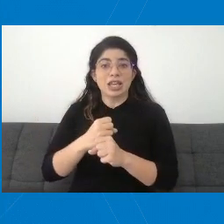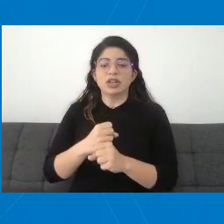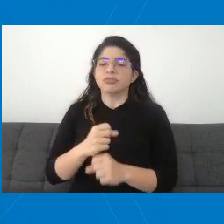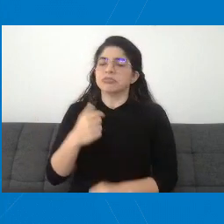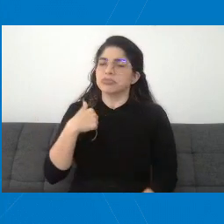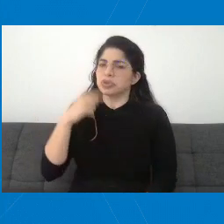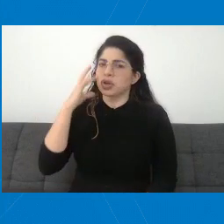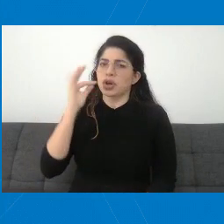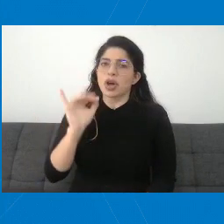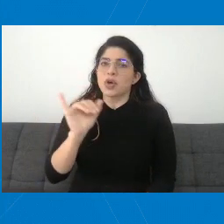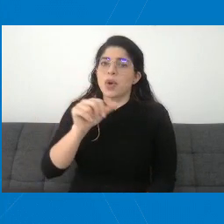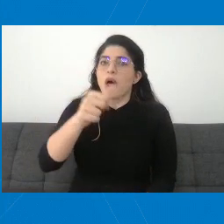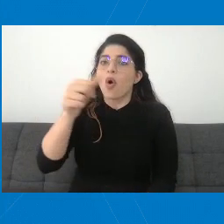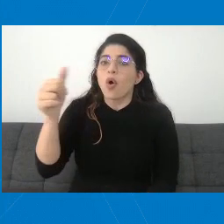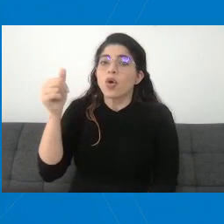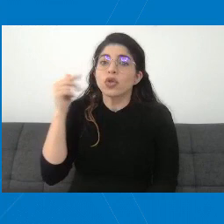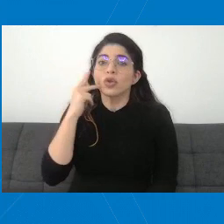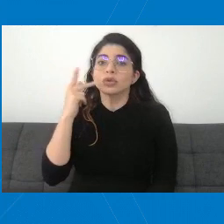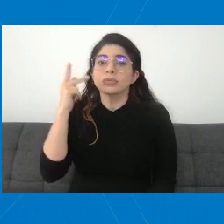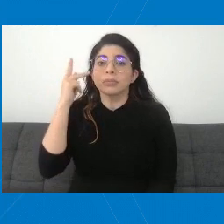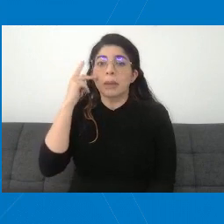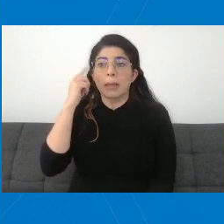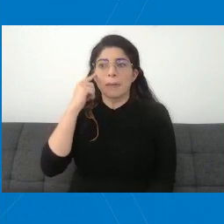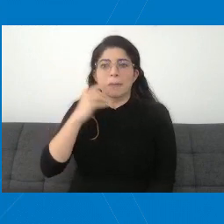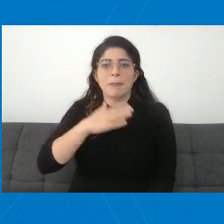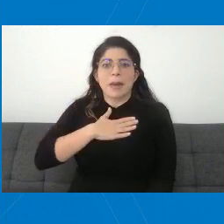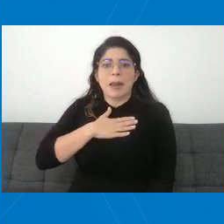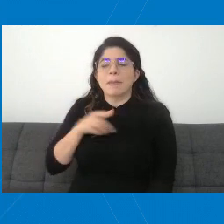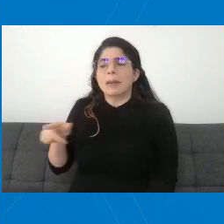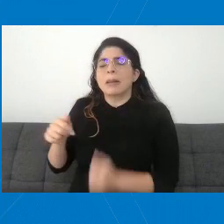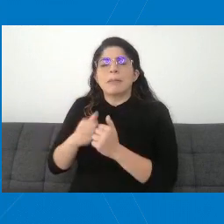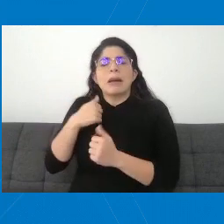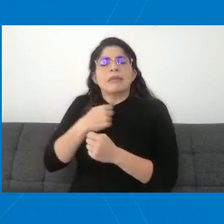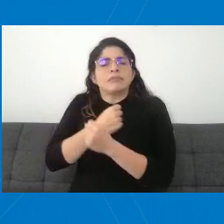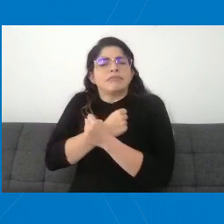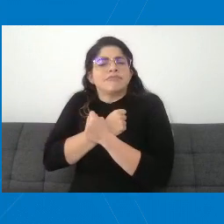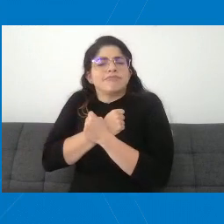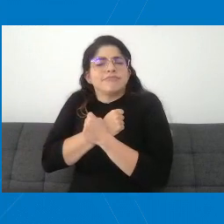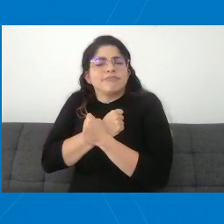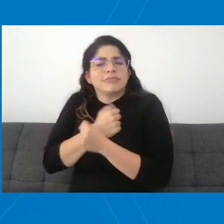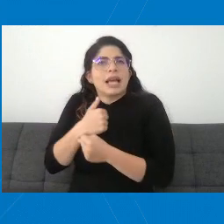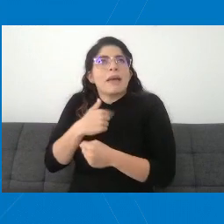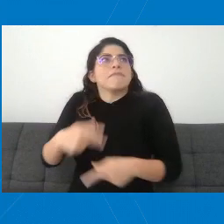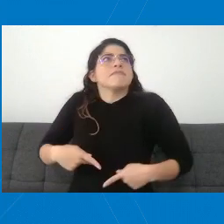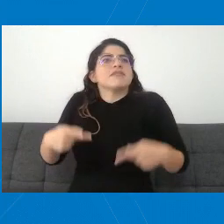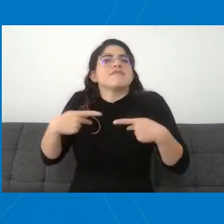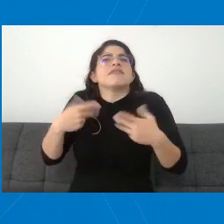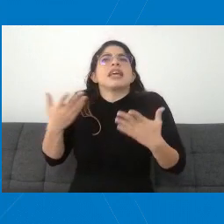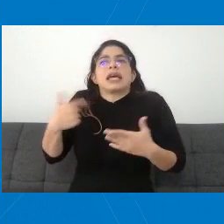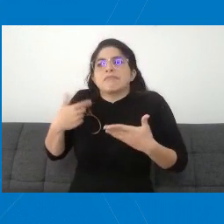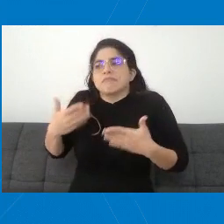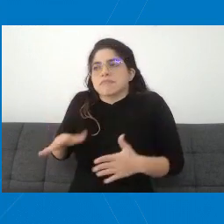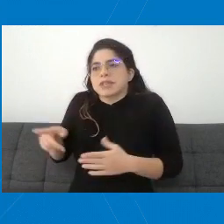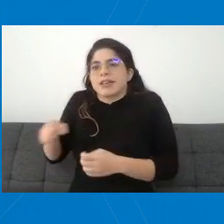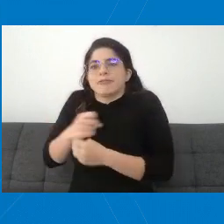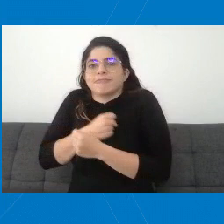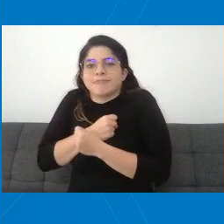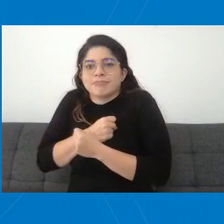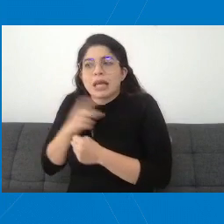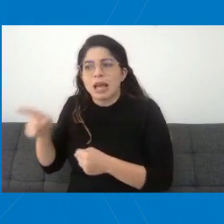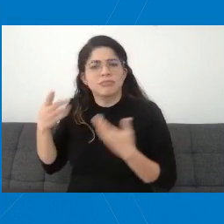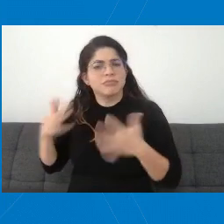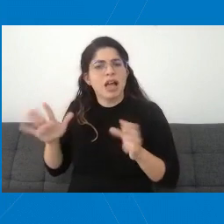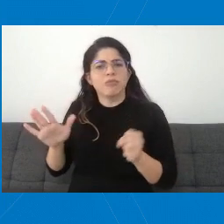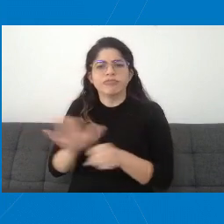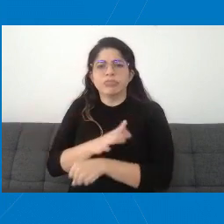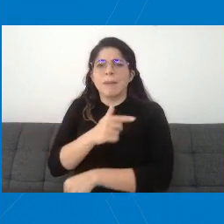le sucede a otros padres y madres, para mí es lo más amado y lo más querido que tengo en esta vida. Y está totalmente vacunado.